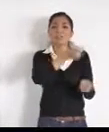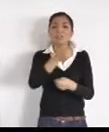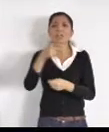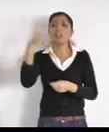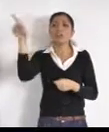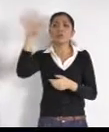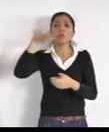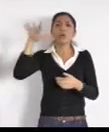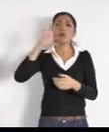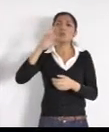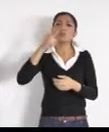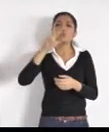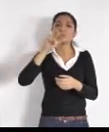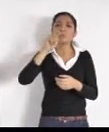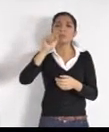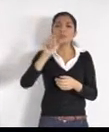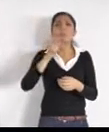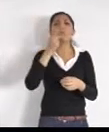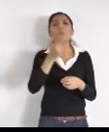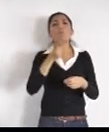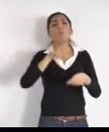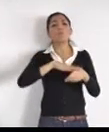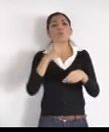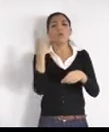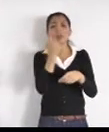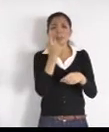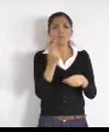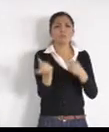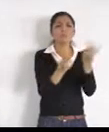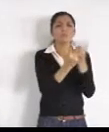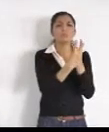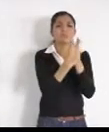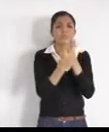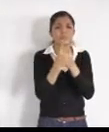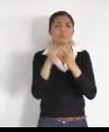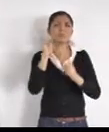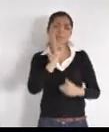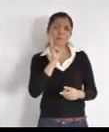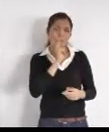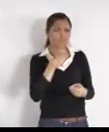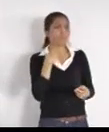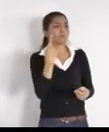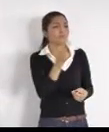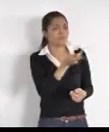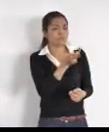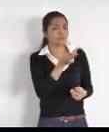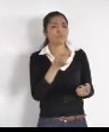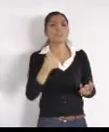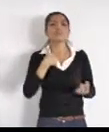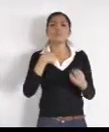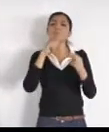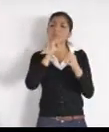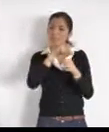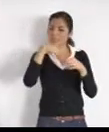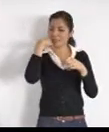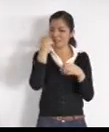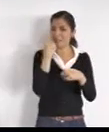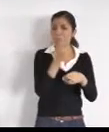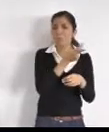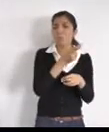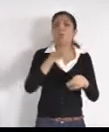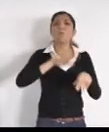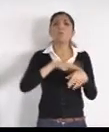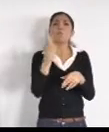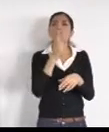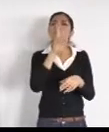dije, a ver, voy a preguntar, también quisiera preguntarle, porque tampoco entra la basura, muy pocas veces, pasa, el agua la